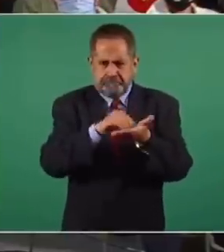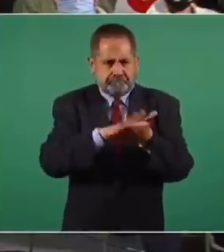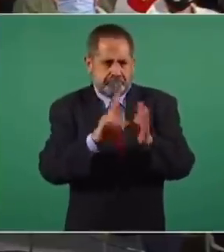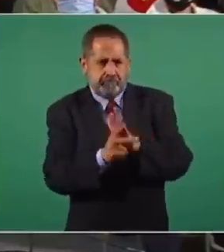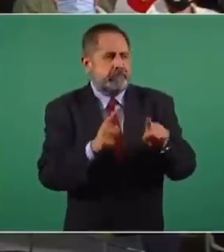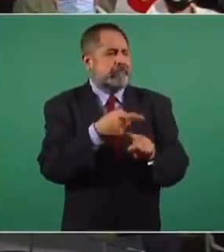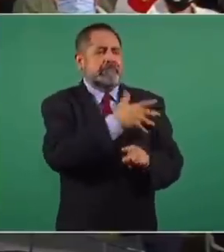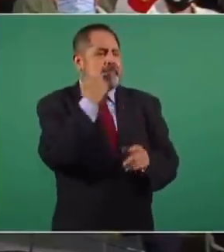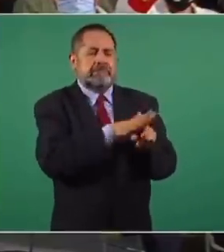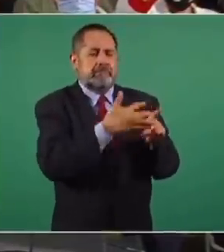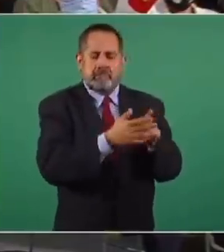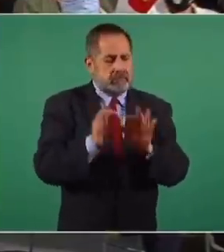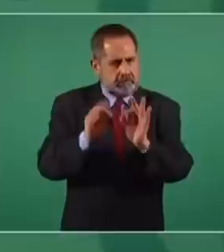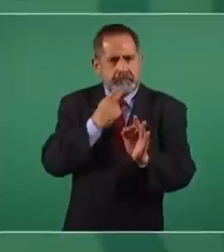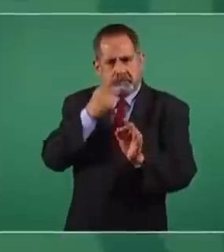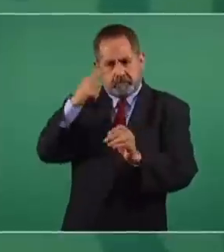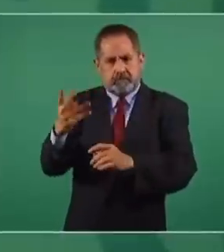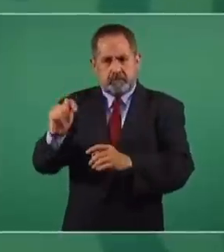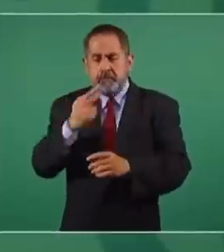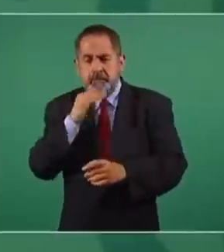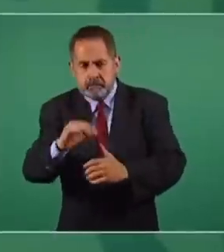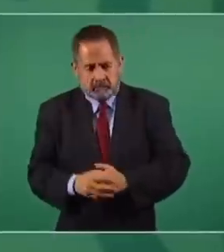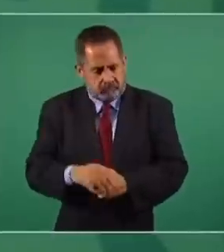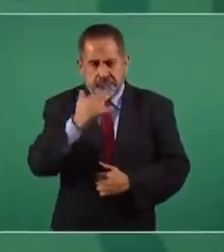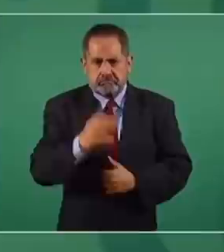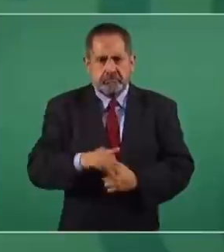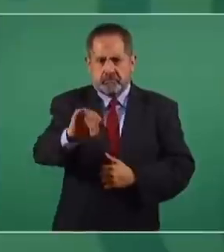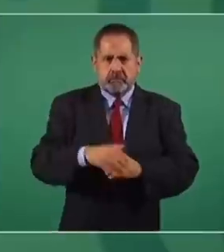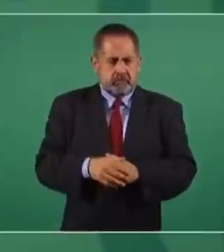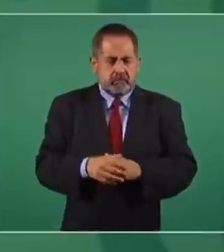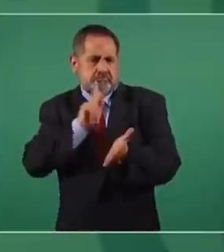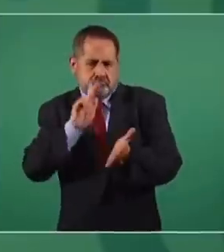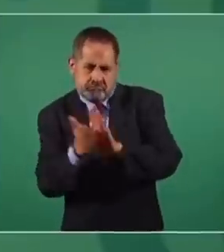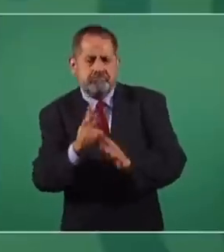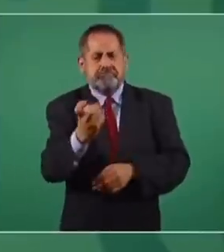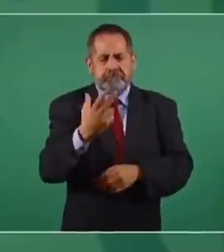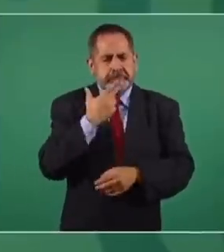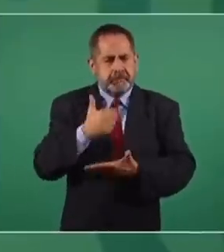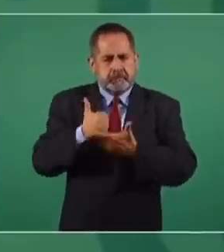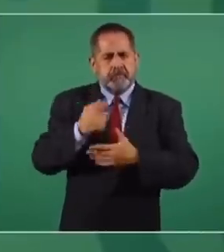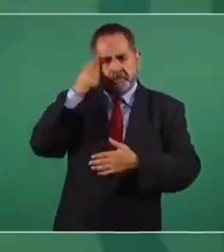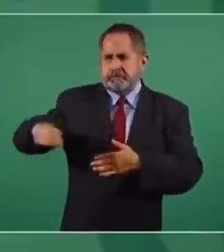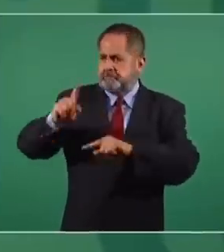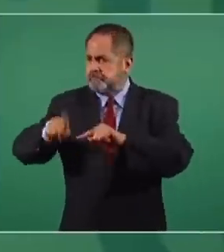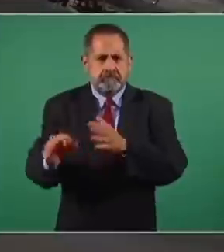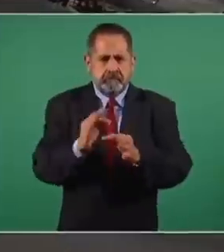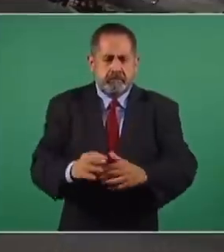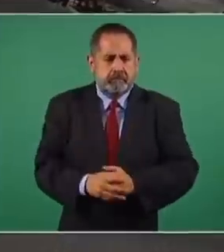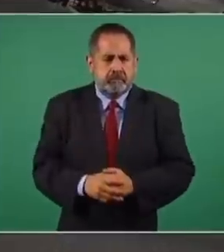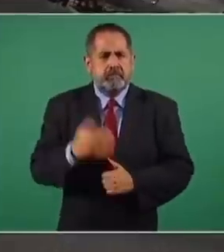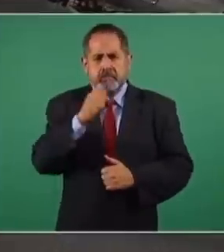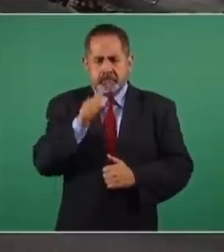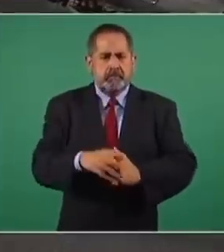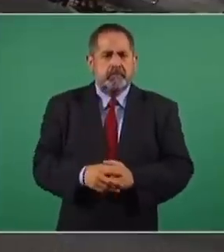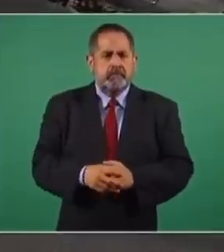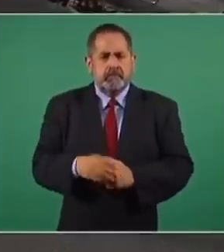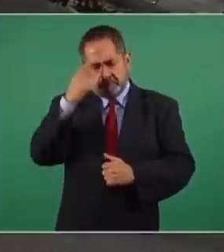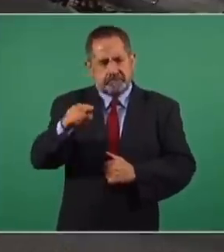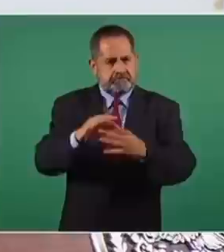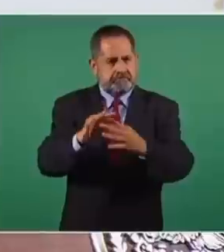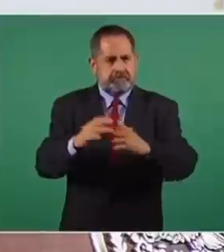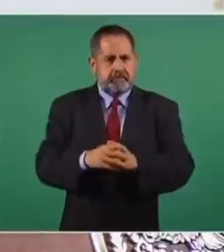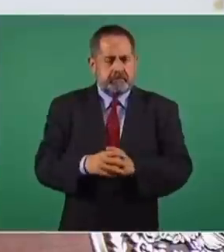y no el lambiscón el más útil para la 4T? Sí. Sí. La crítica es fundamental. Nos ayuda mucho a purificar la vida pública. Incluso hasta